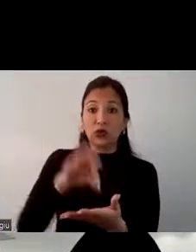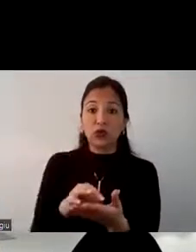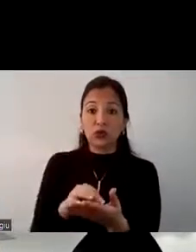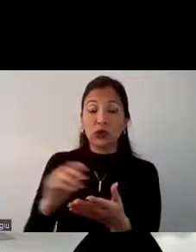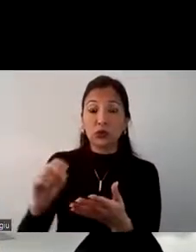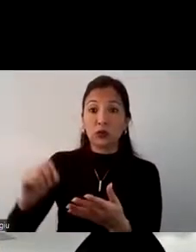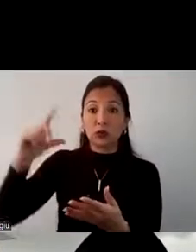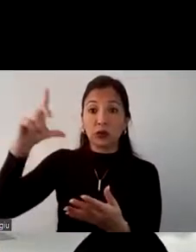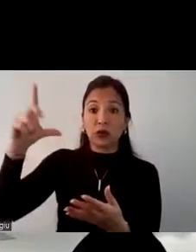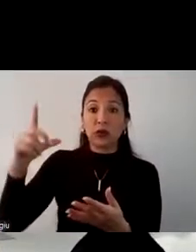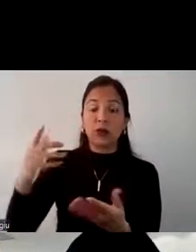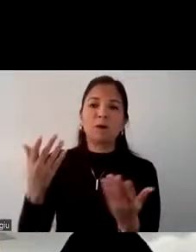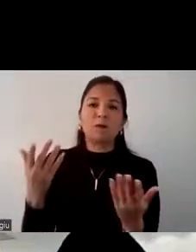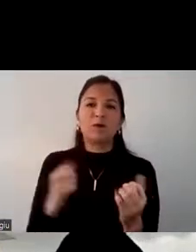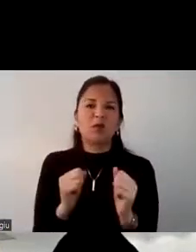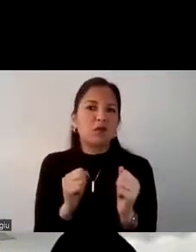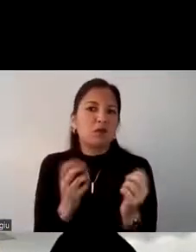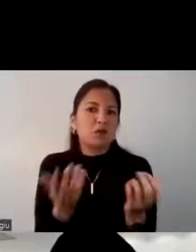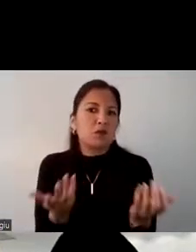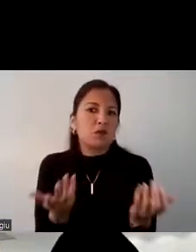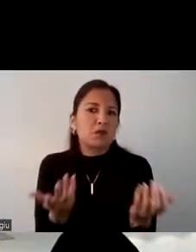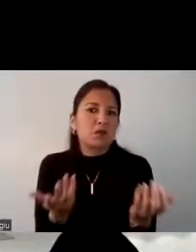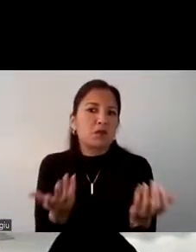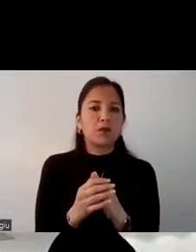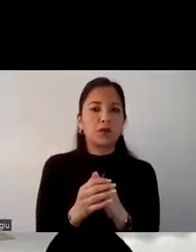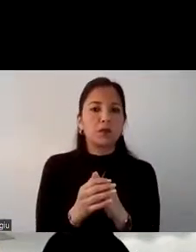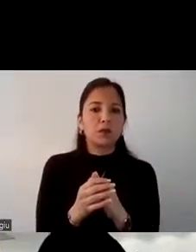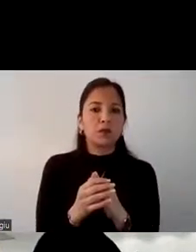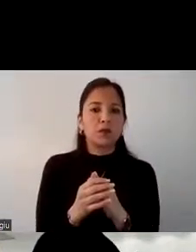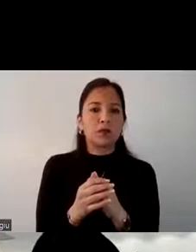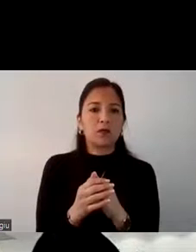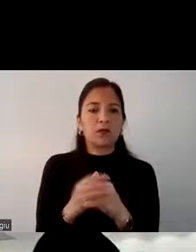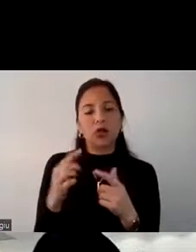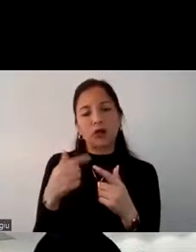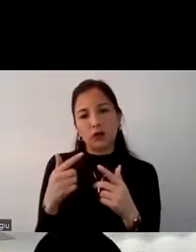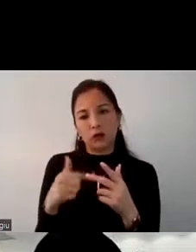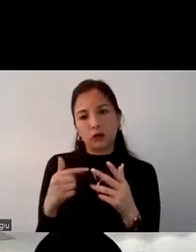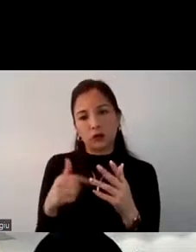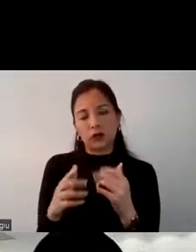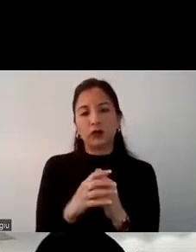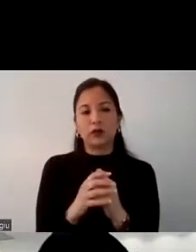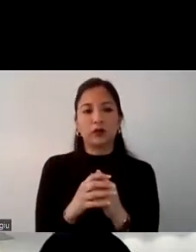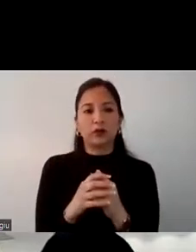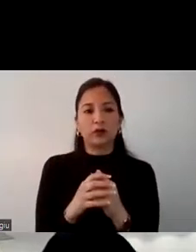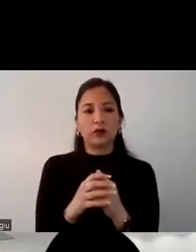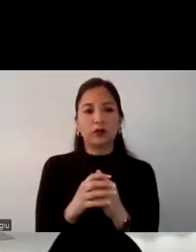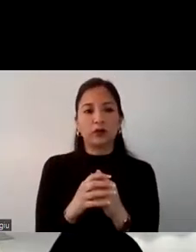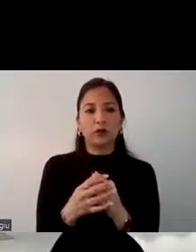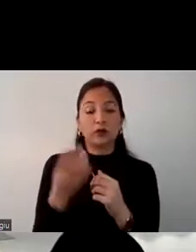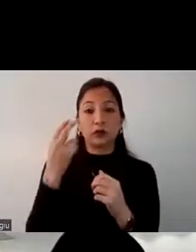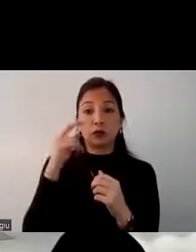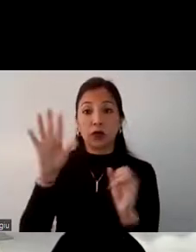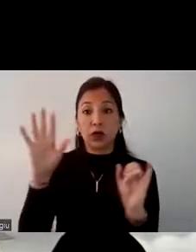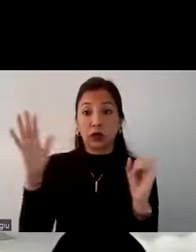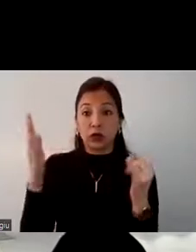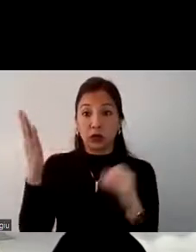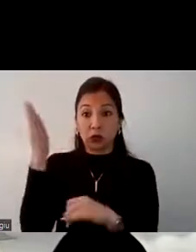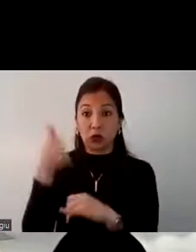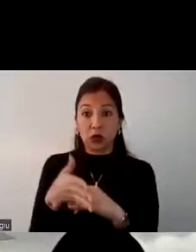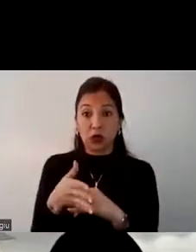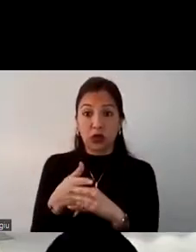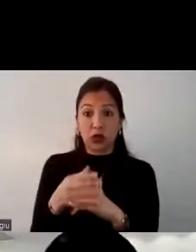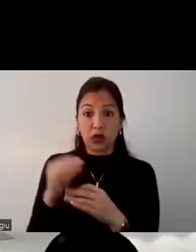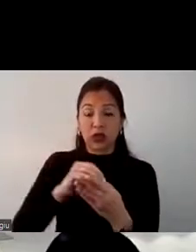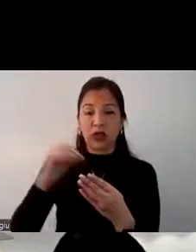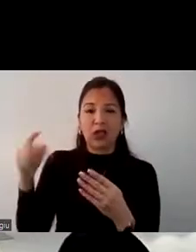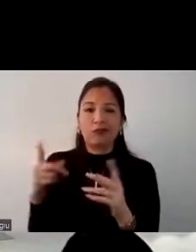la sensación de inseguridad y entre otros por ejemplo podemos ver que el 16% dice que es un destino